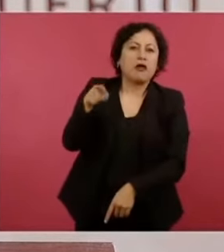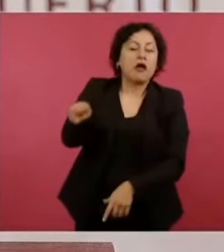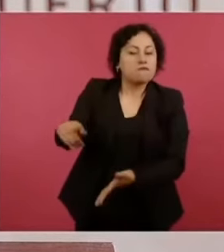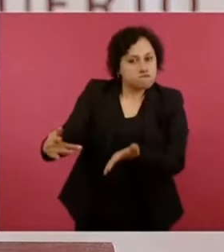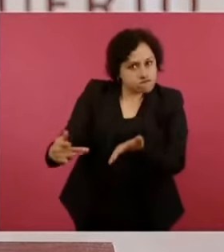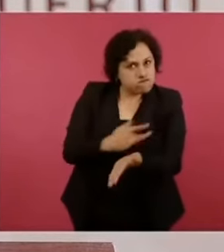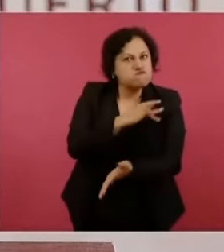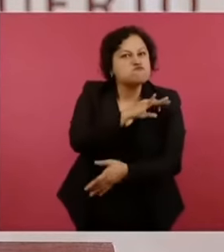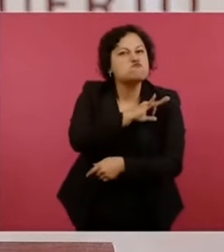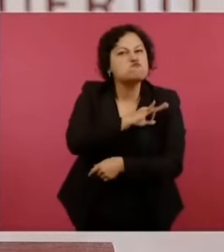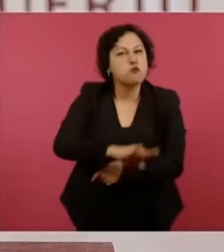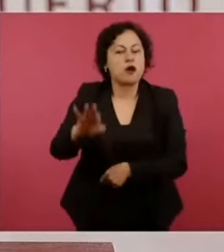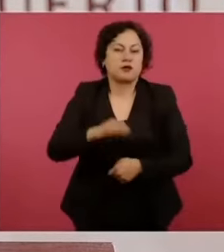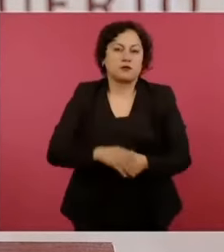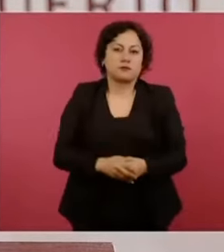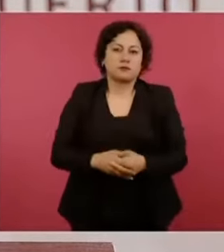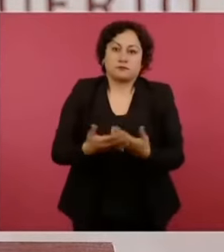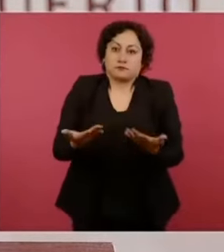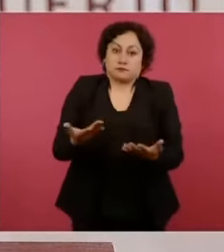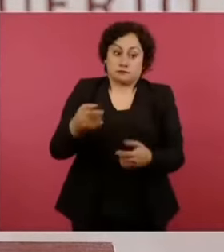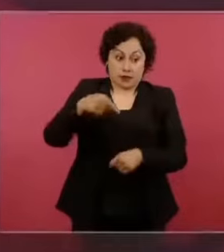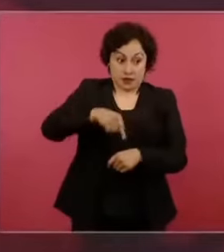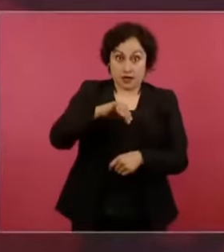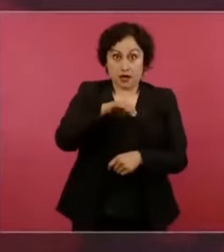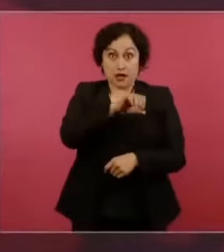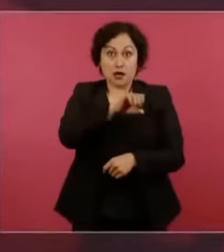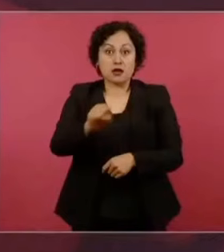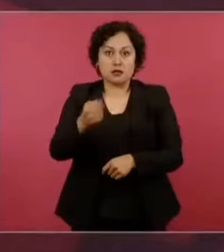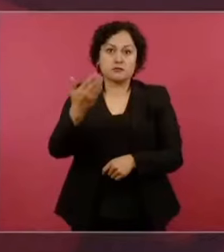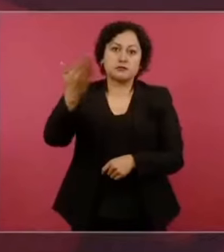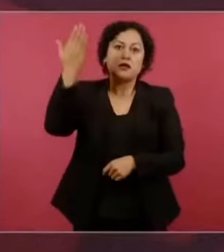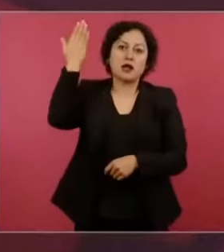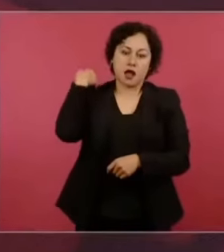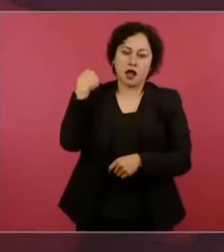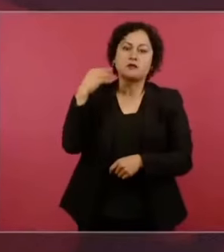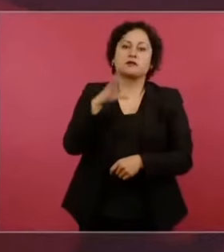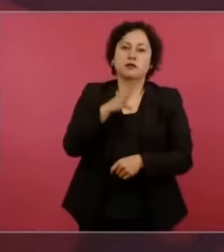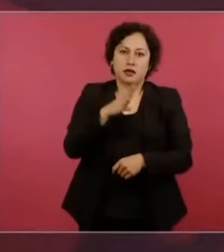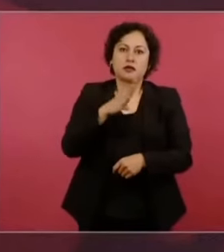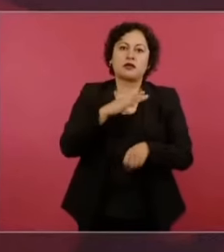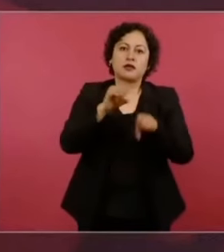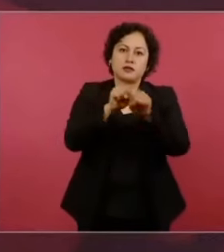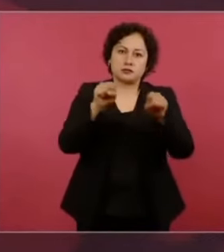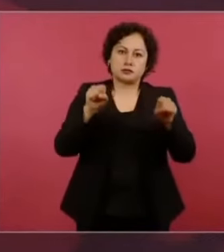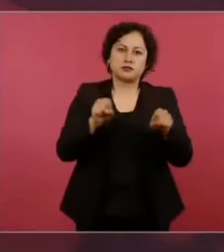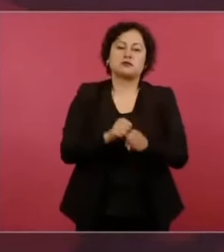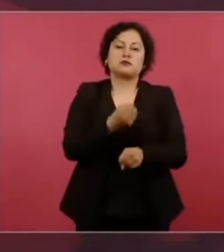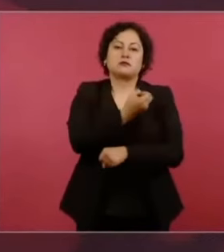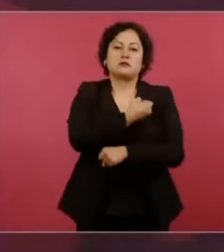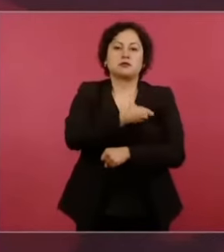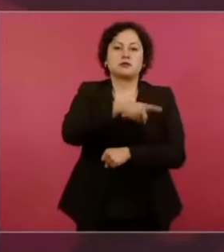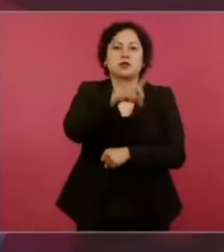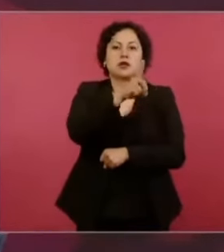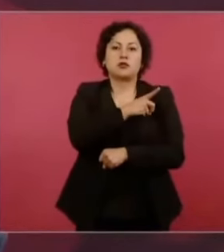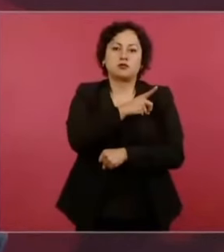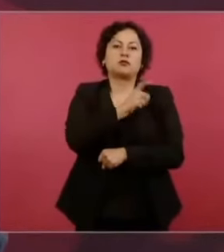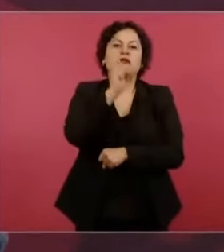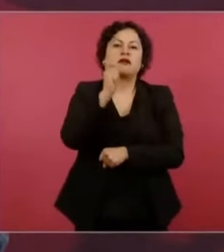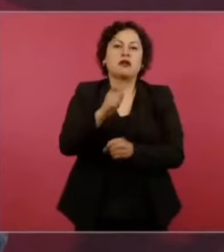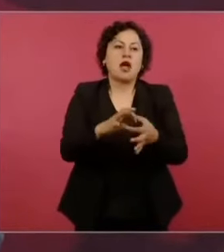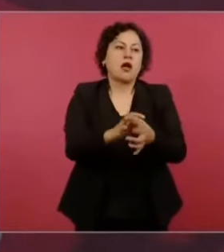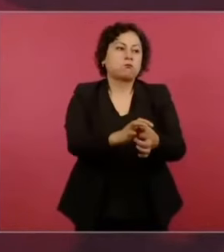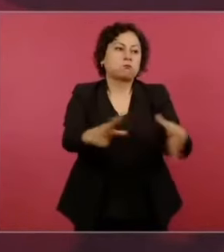país teníamos un sistema de salud totalmente roto, totalmente desarticulado,